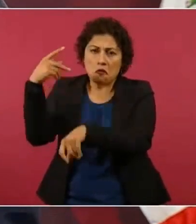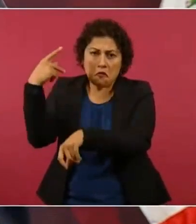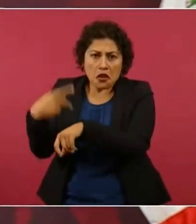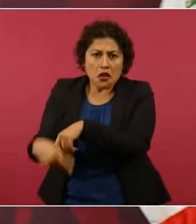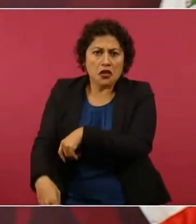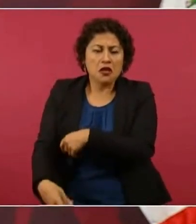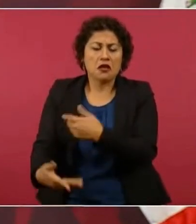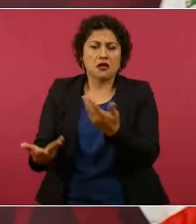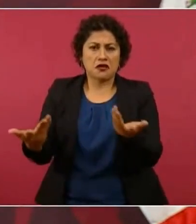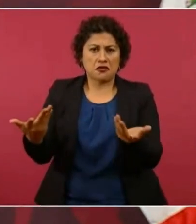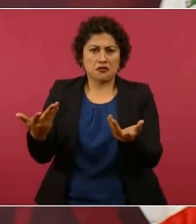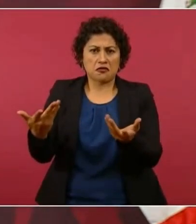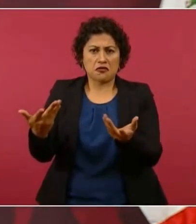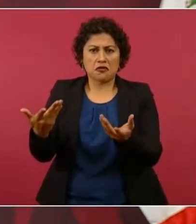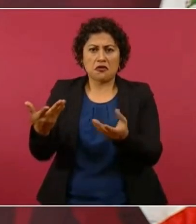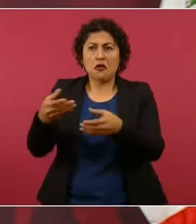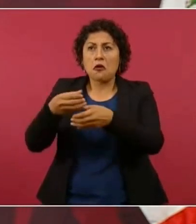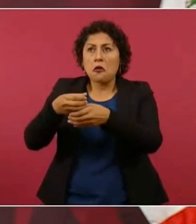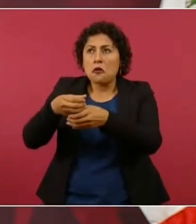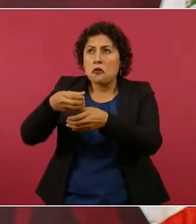la torre está chueca